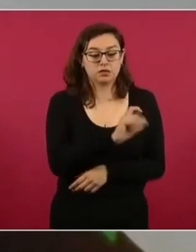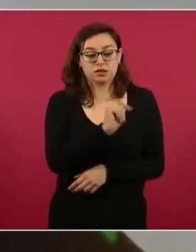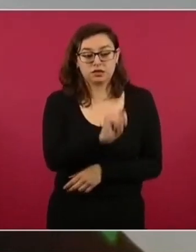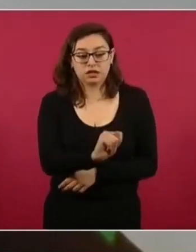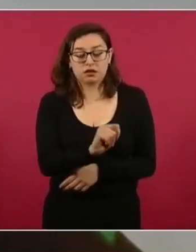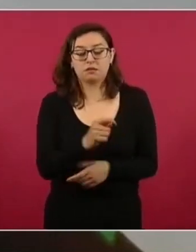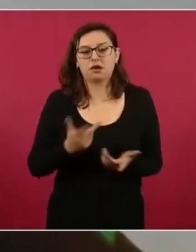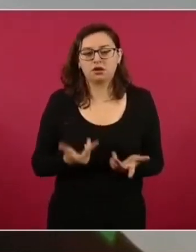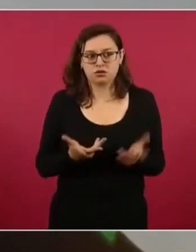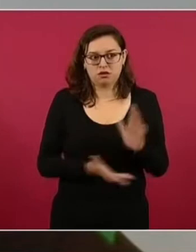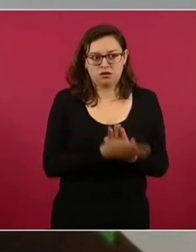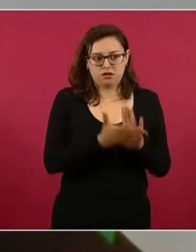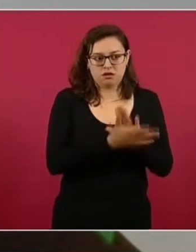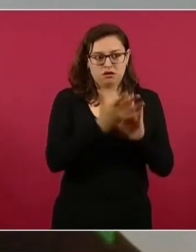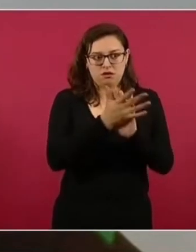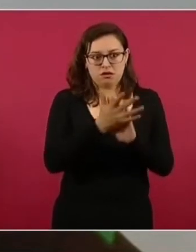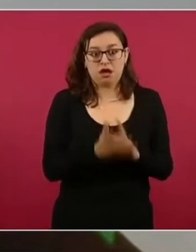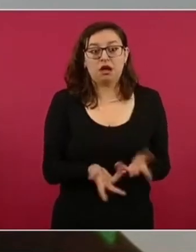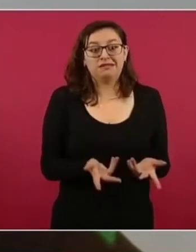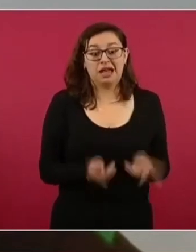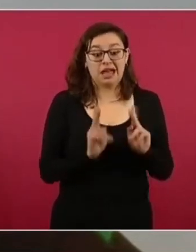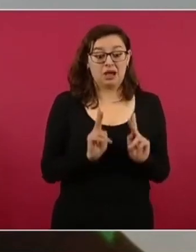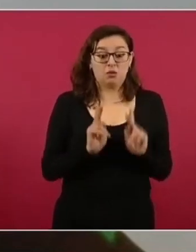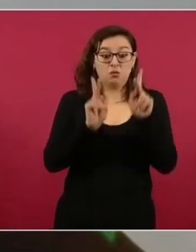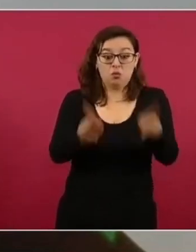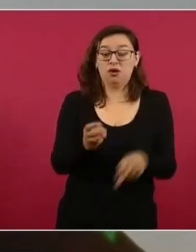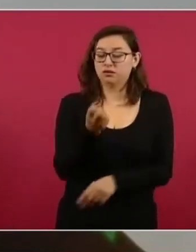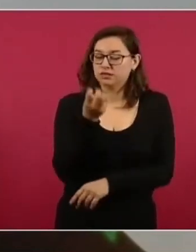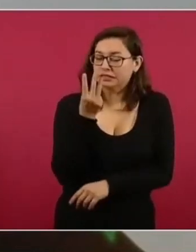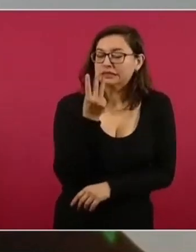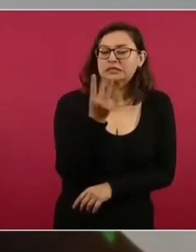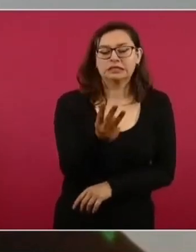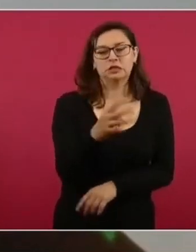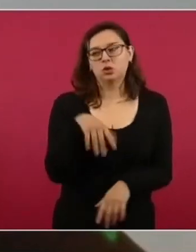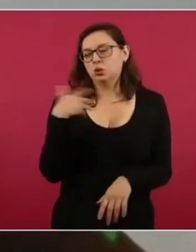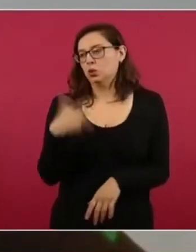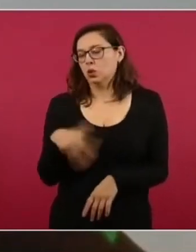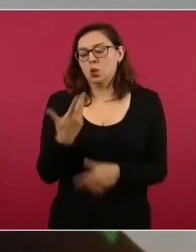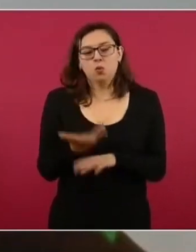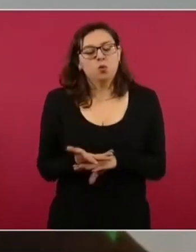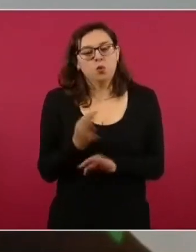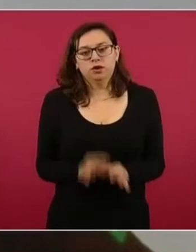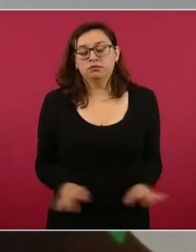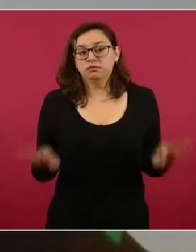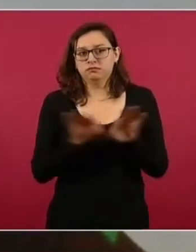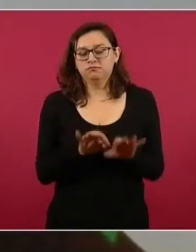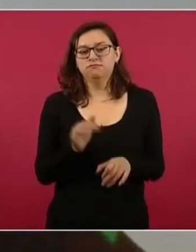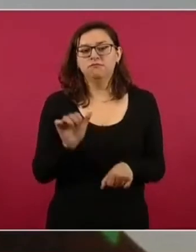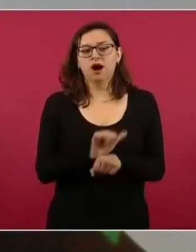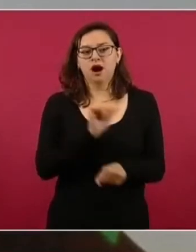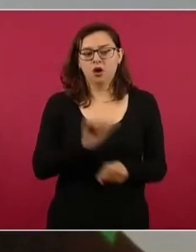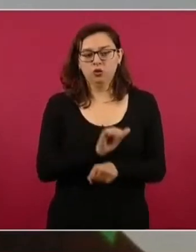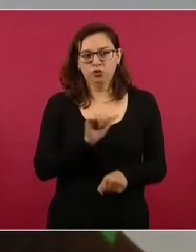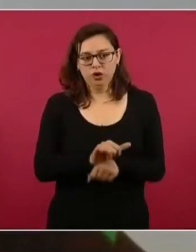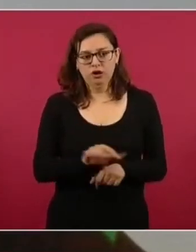tres puentes que son fundamentales para el tránsito vehicular, pero principalmente el de